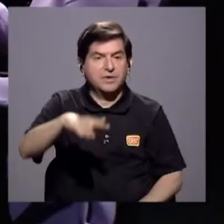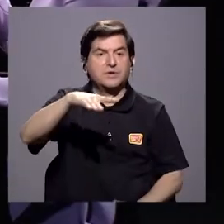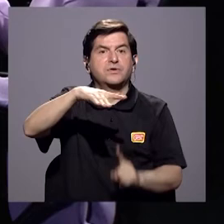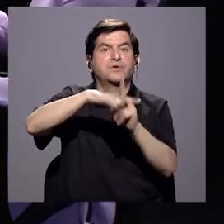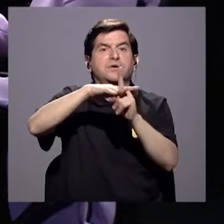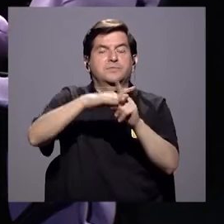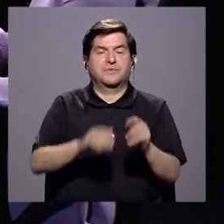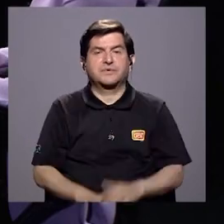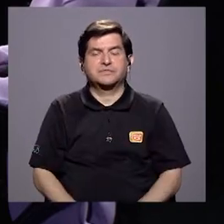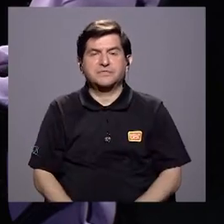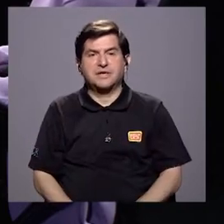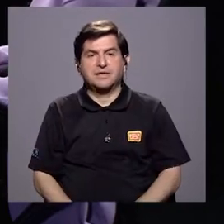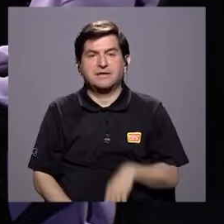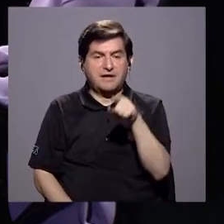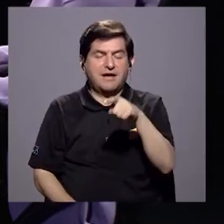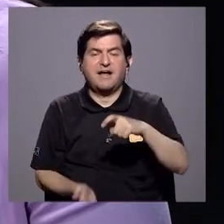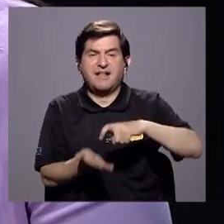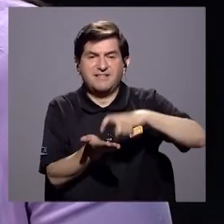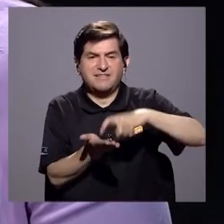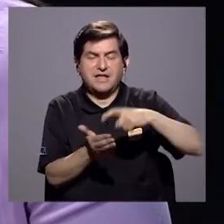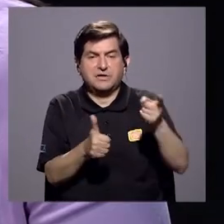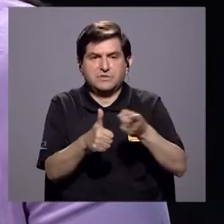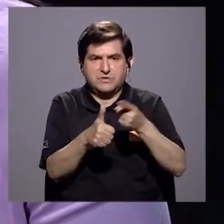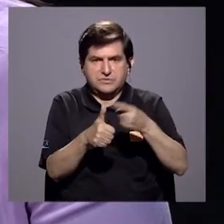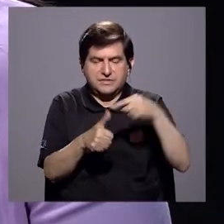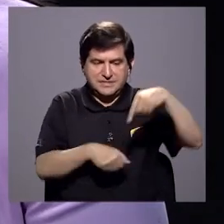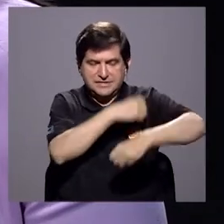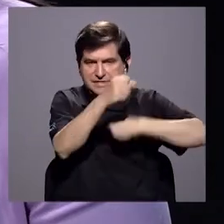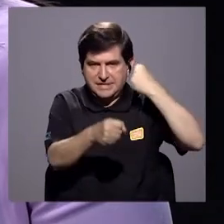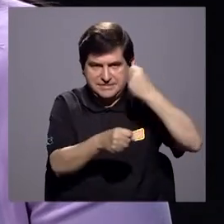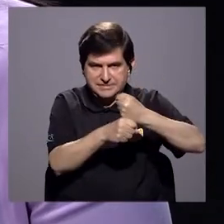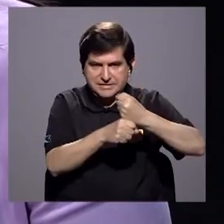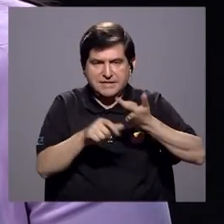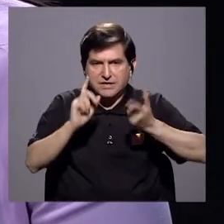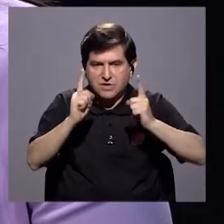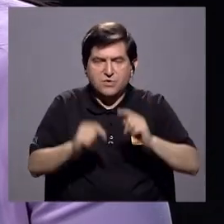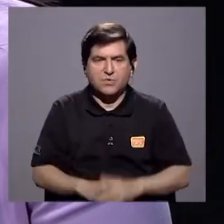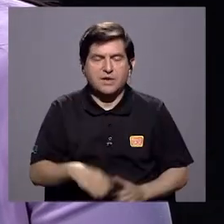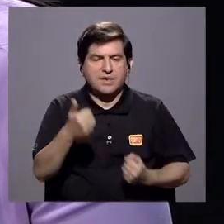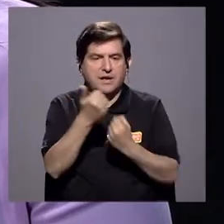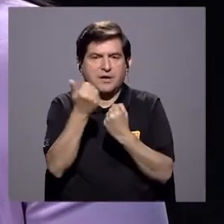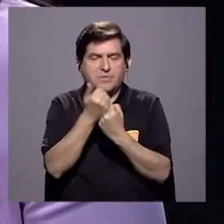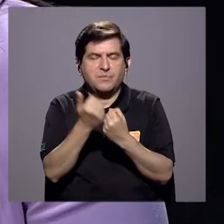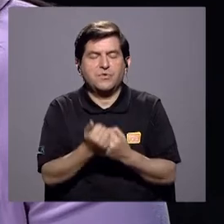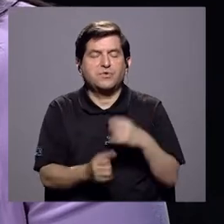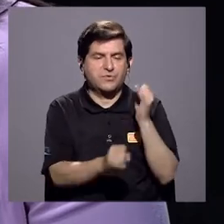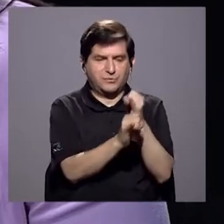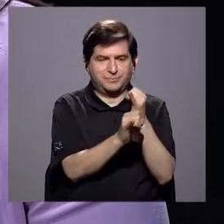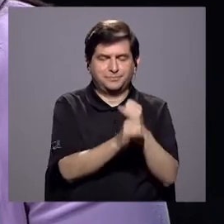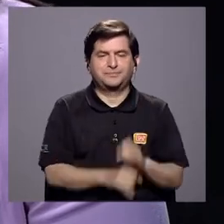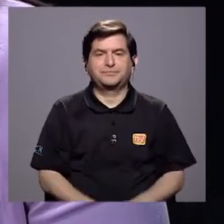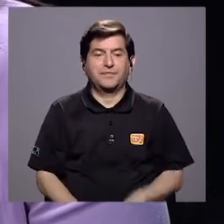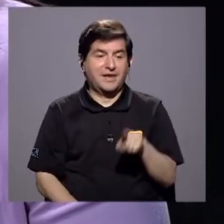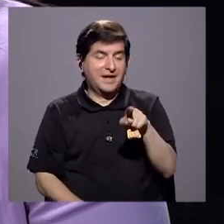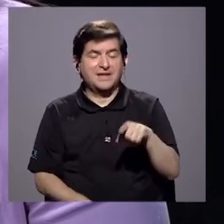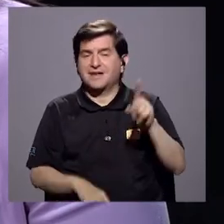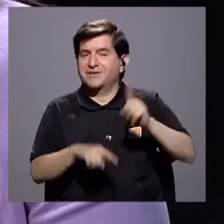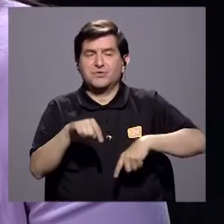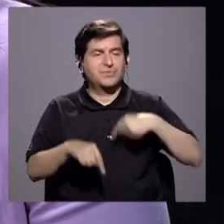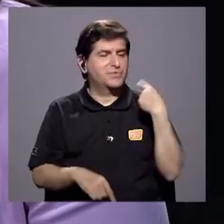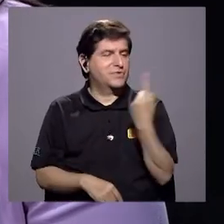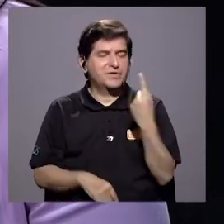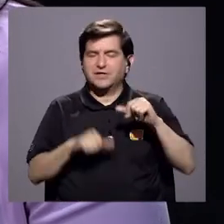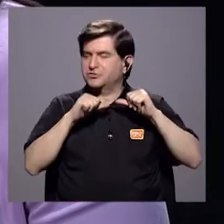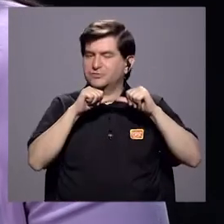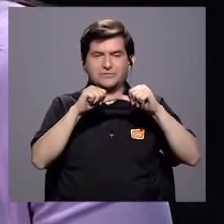momento a desglosarse dentro de ese déficit primario que vimos este año, fue precisamente el apoyo a JAPDEVA. Porque era una institución que ya no salía por sí